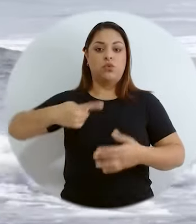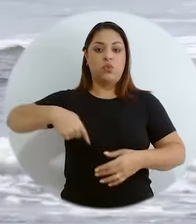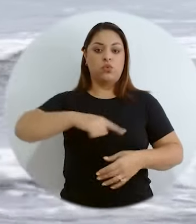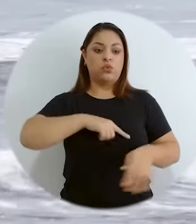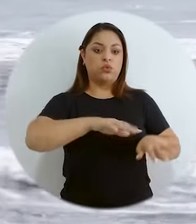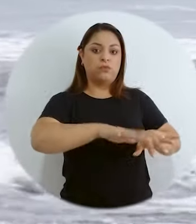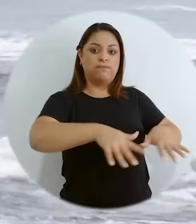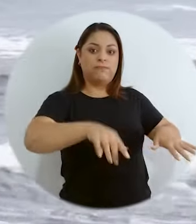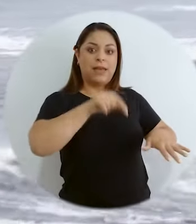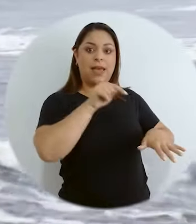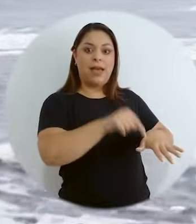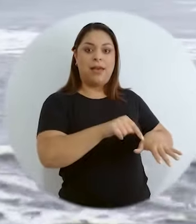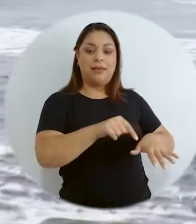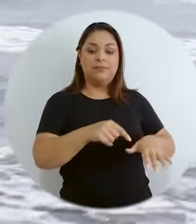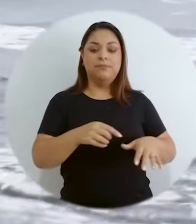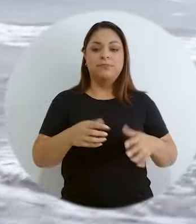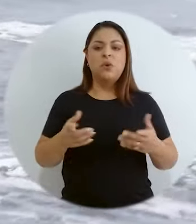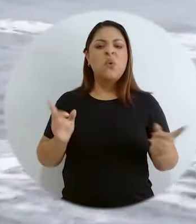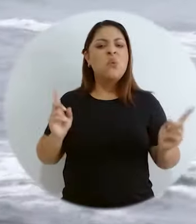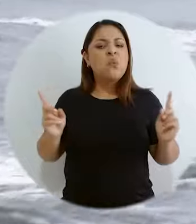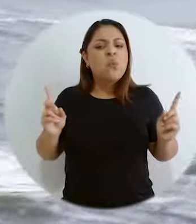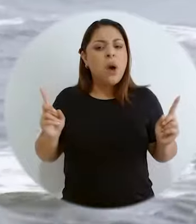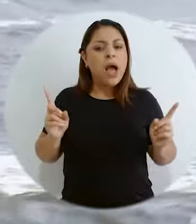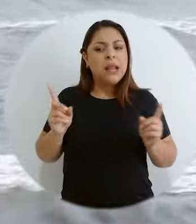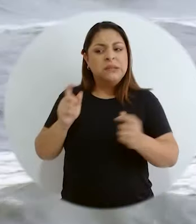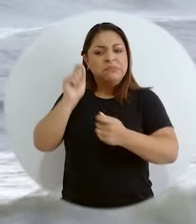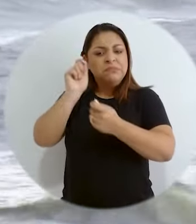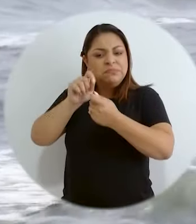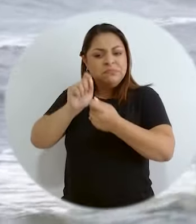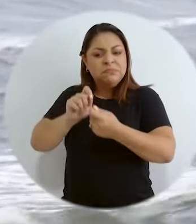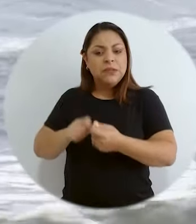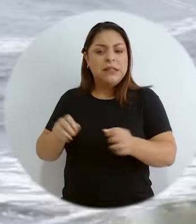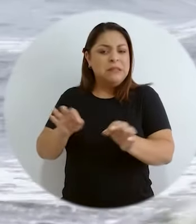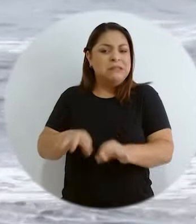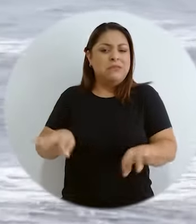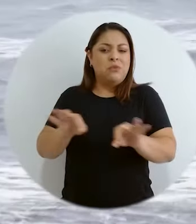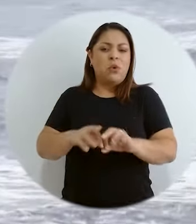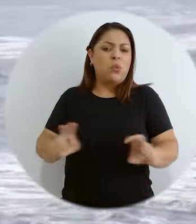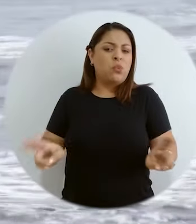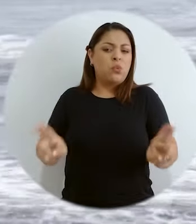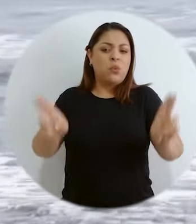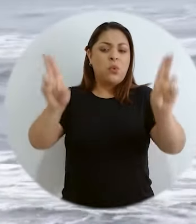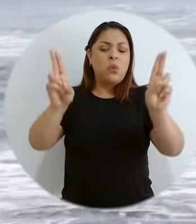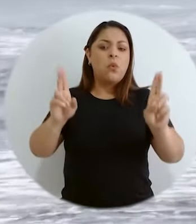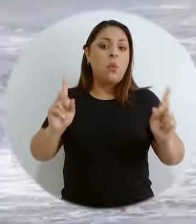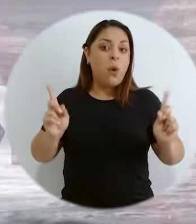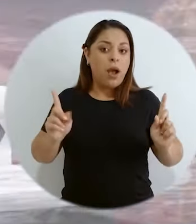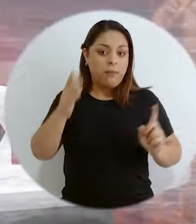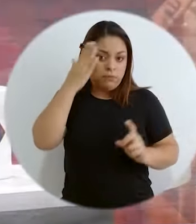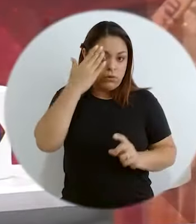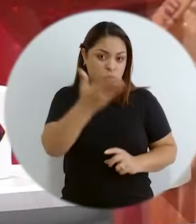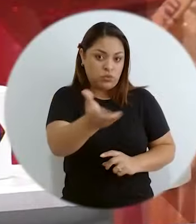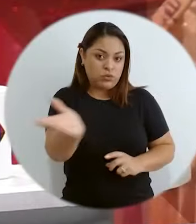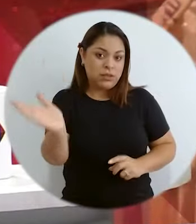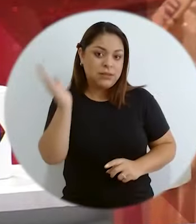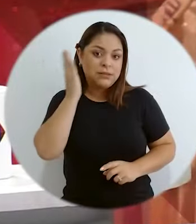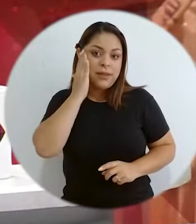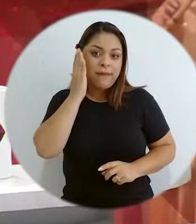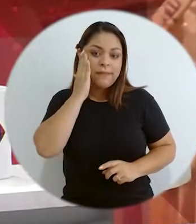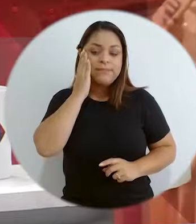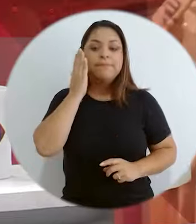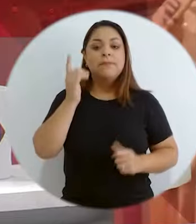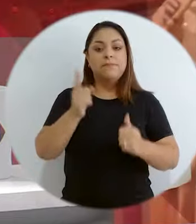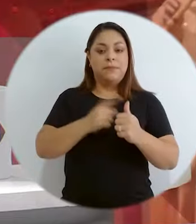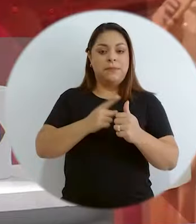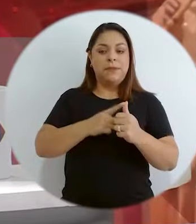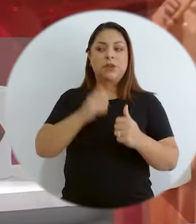nuestro punto de vista de Costa Rica que son esos temas más relevantes, o sea, casi que urgentes de atender, porque como ustedes dicen, empezando